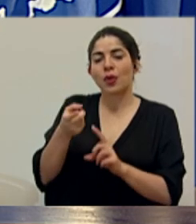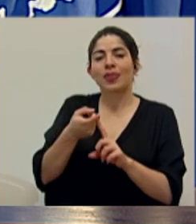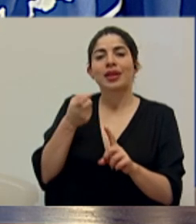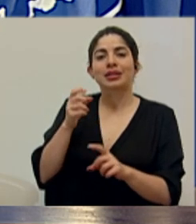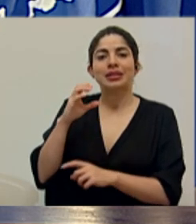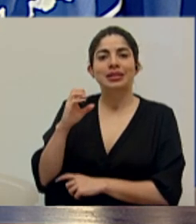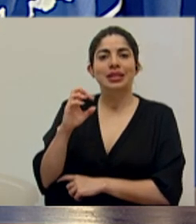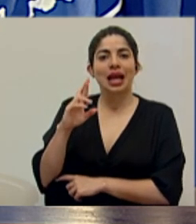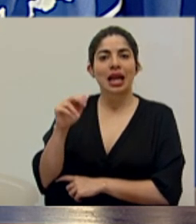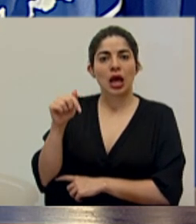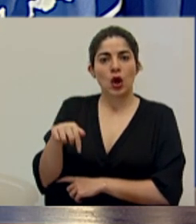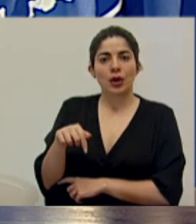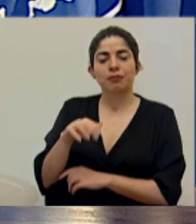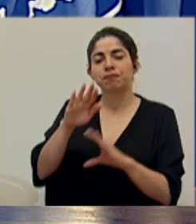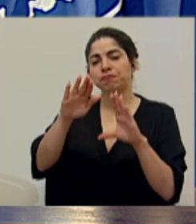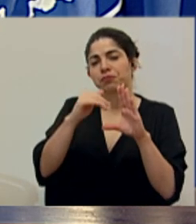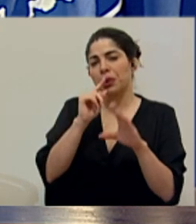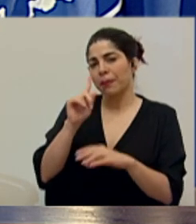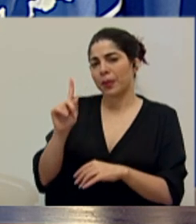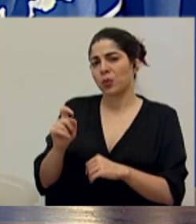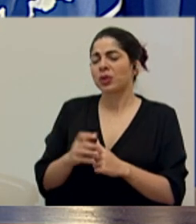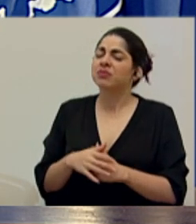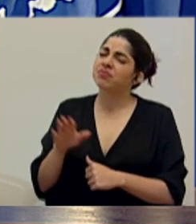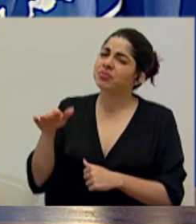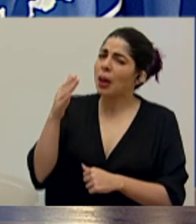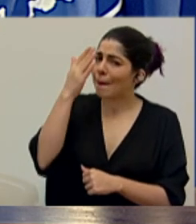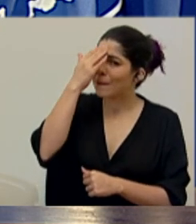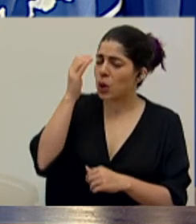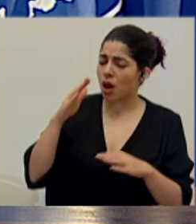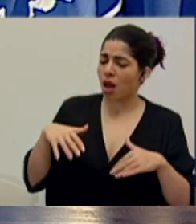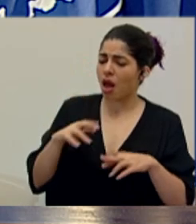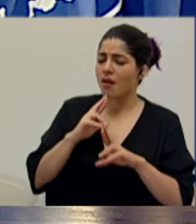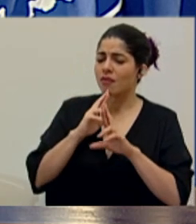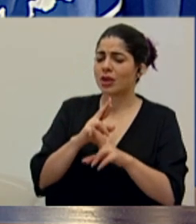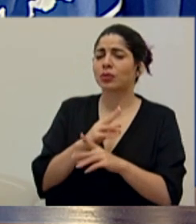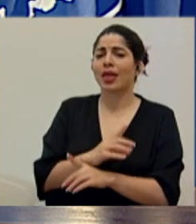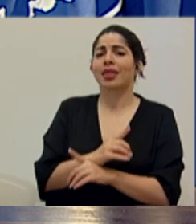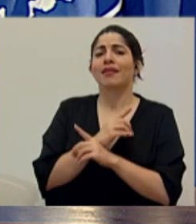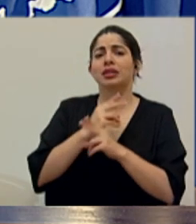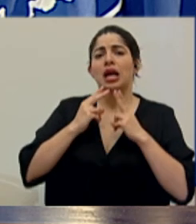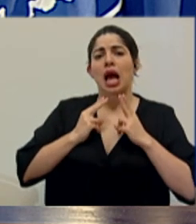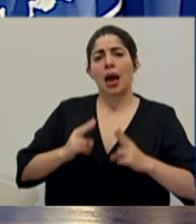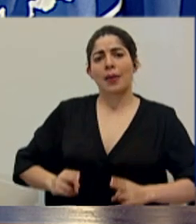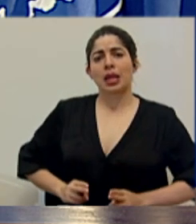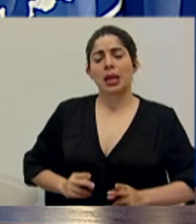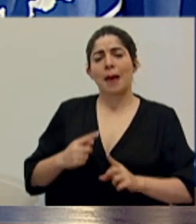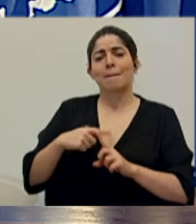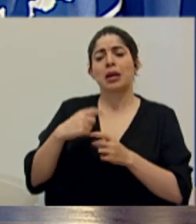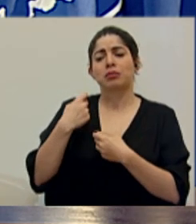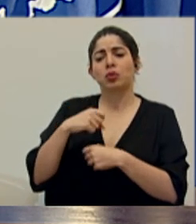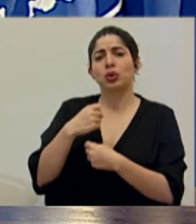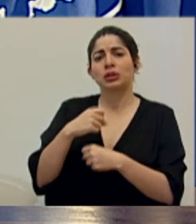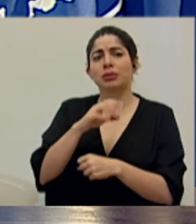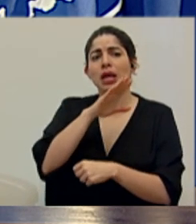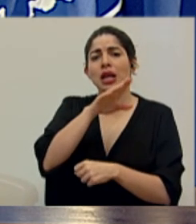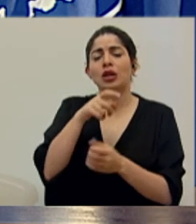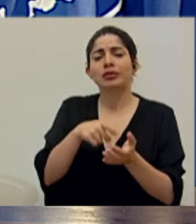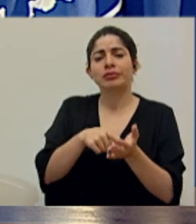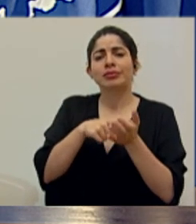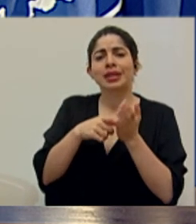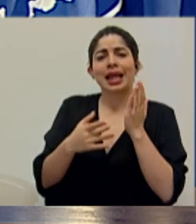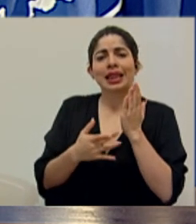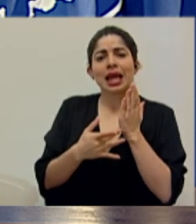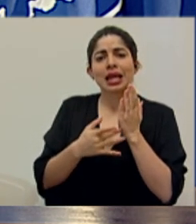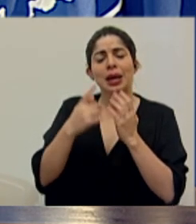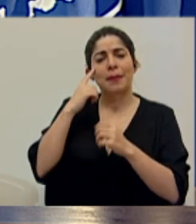CR Hoy, nos consulta al periodista, ¿por qué no han respondido a la Defensoría de los Habitantes y a la Municipalidad de los criterios técnicos para